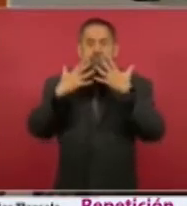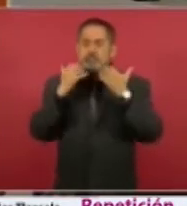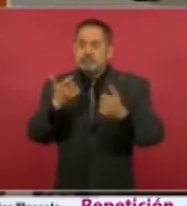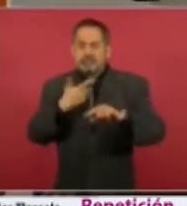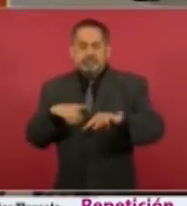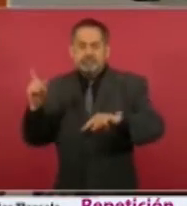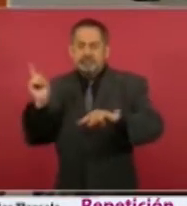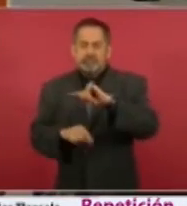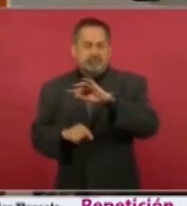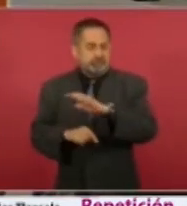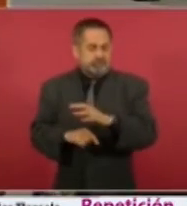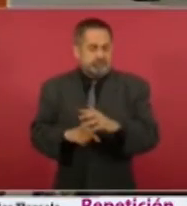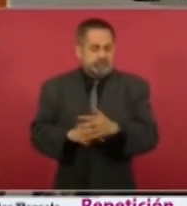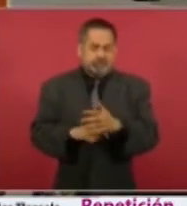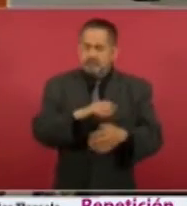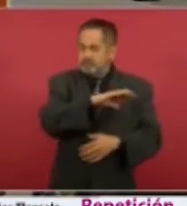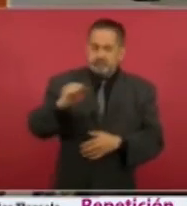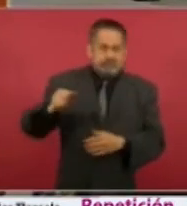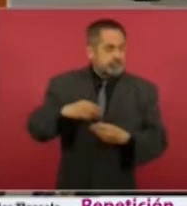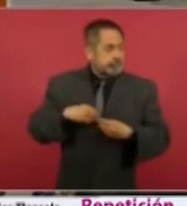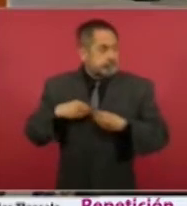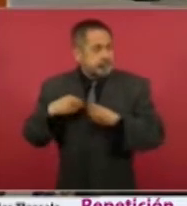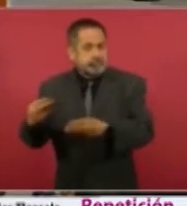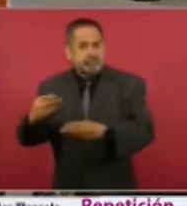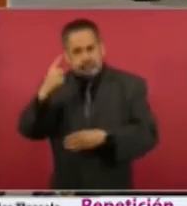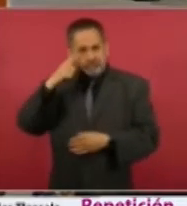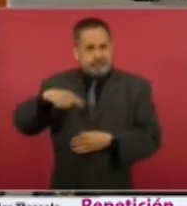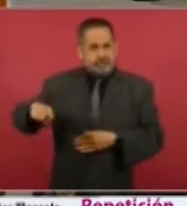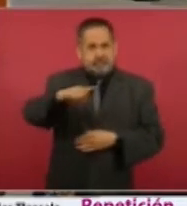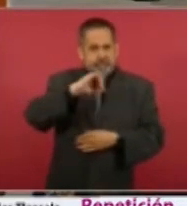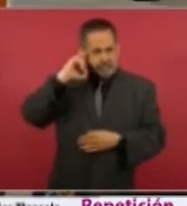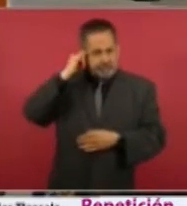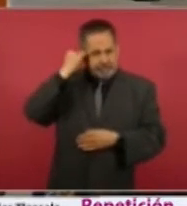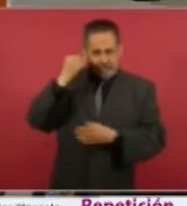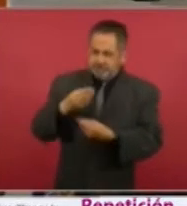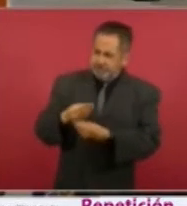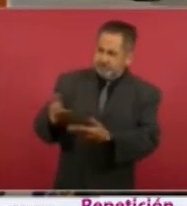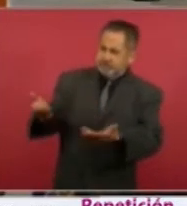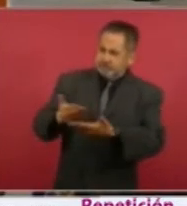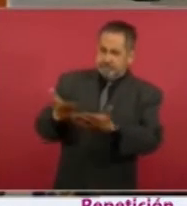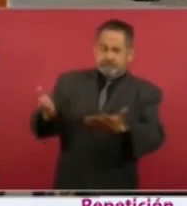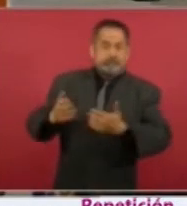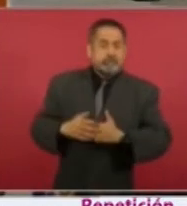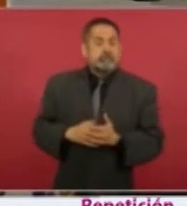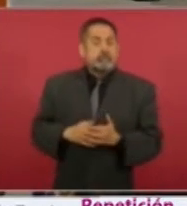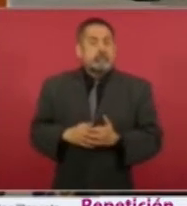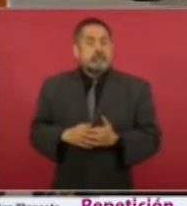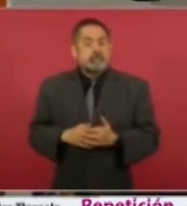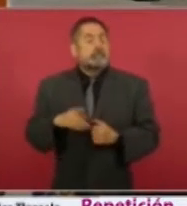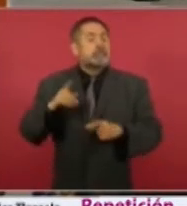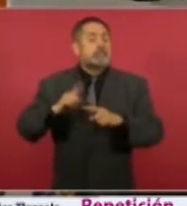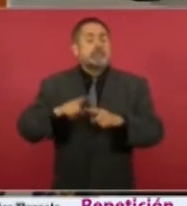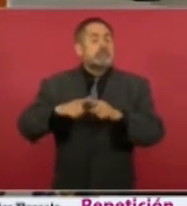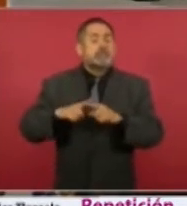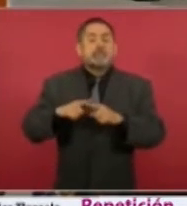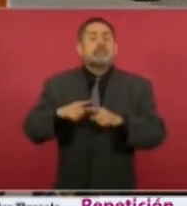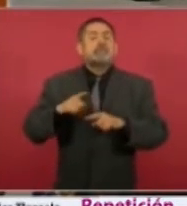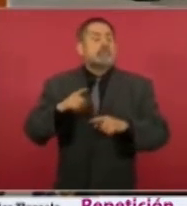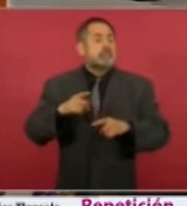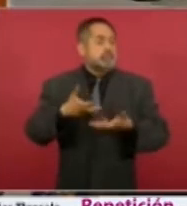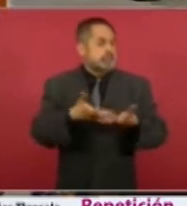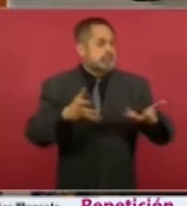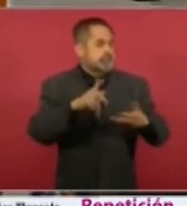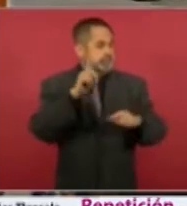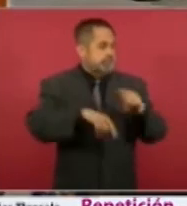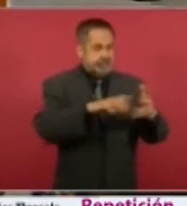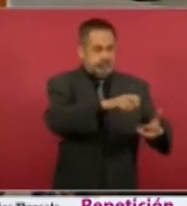participación en la consulta de revocación de mandato, pues hubo una votación de 241.933 personas, que equivale al